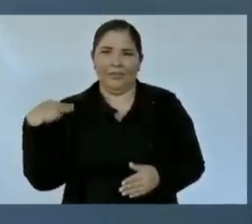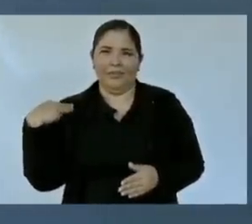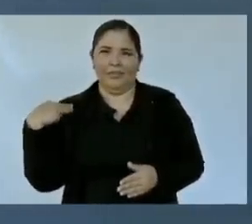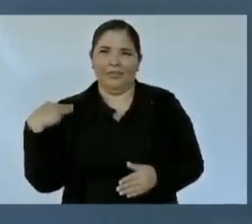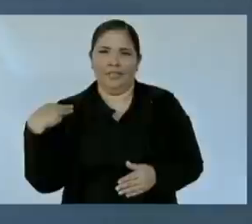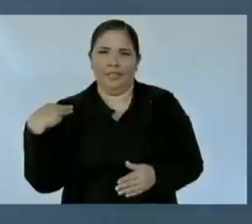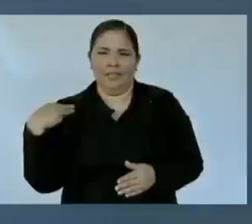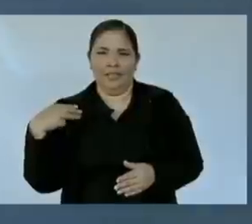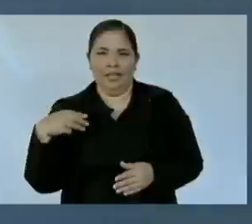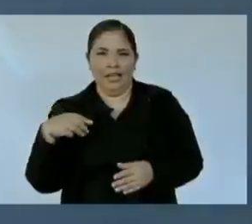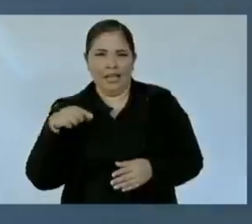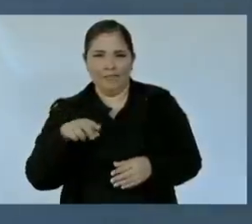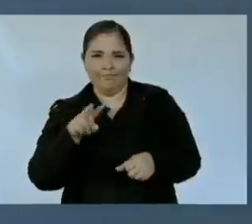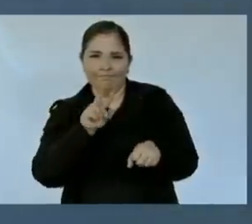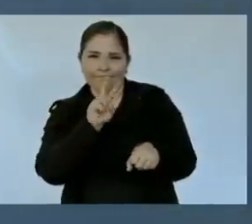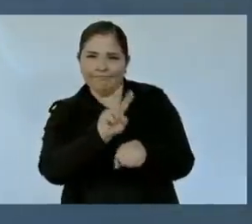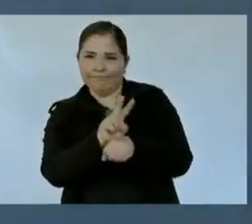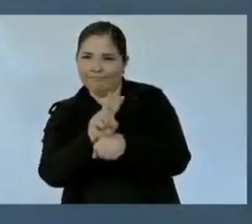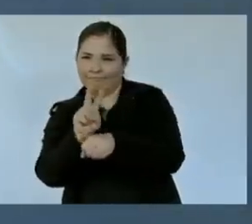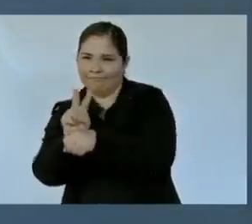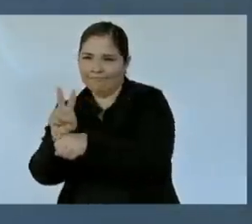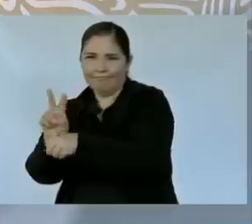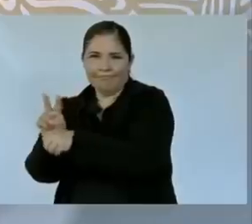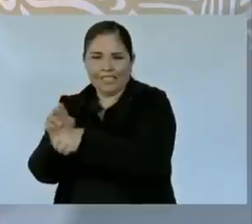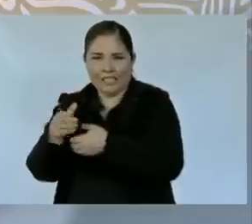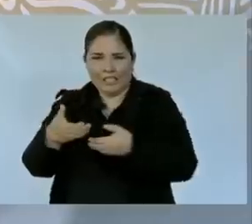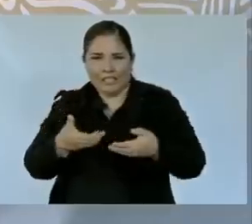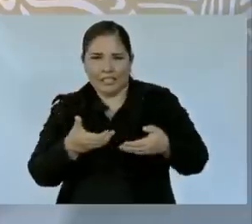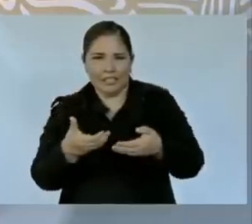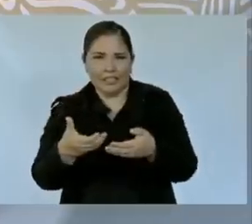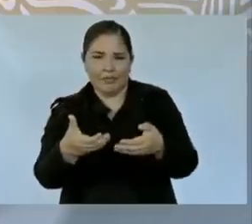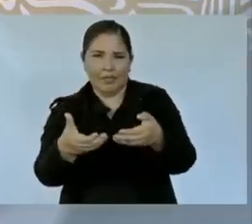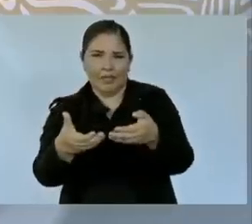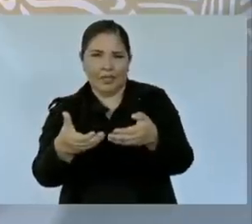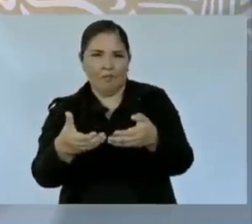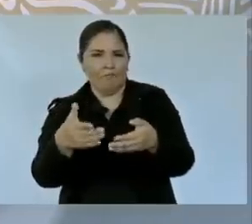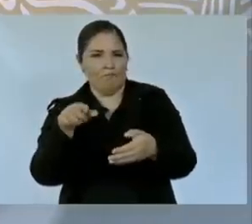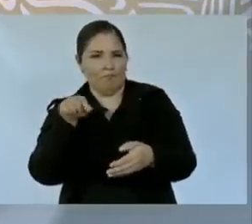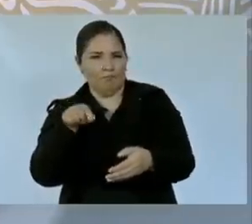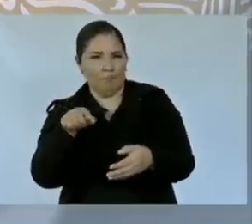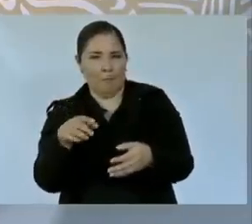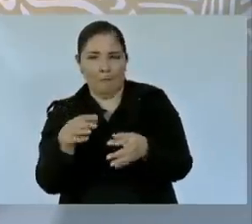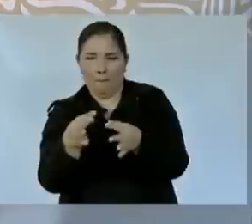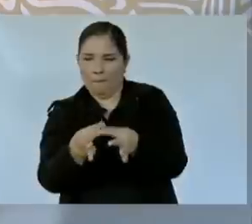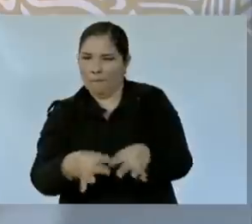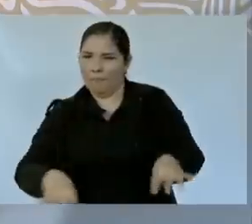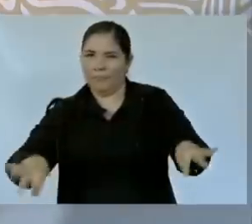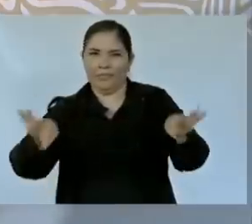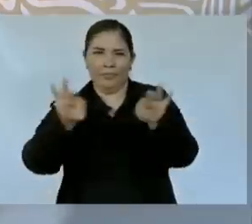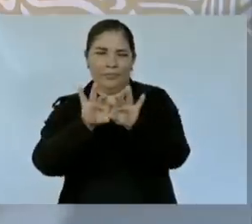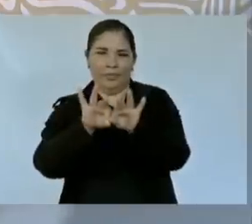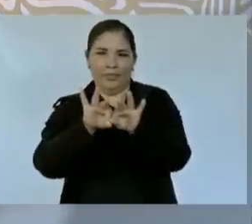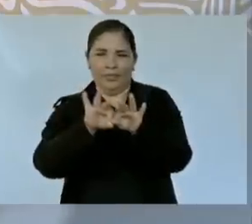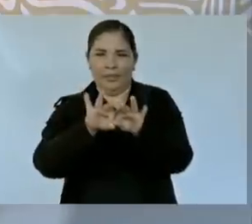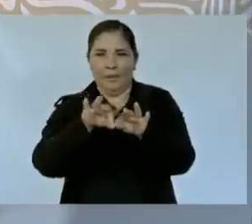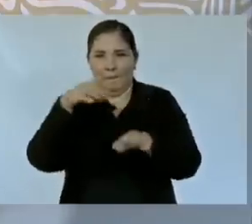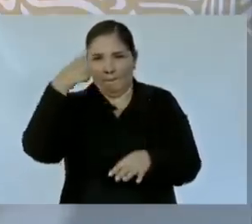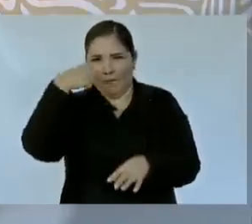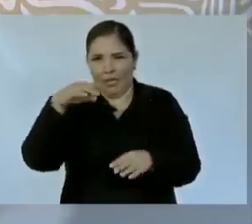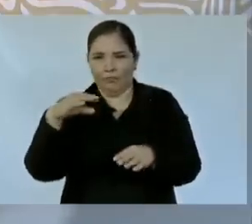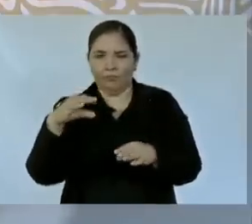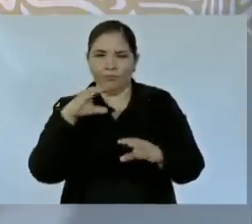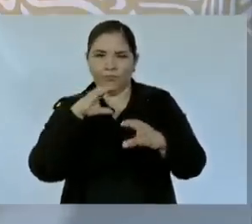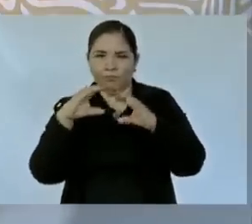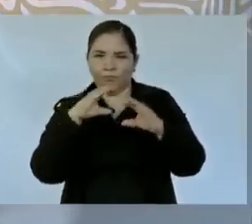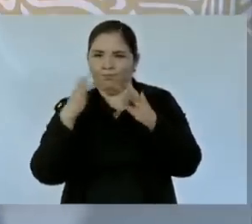en la supervisión de este camino muy importante para comunicar